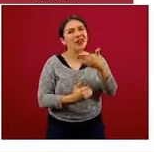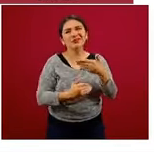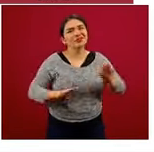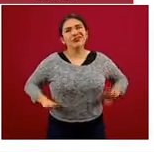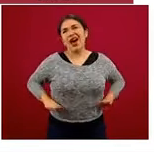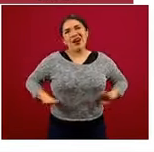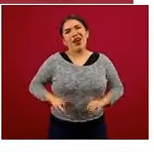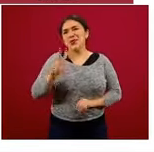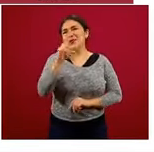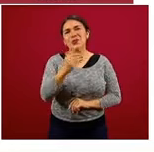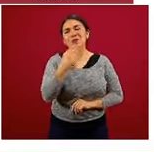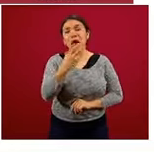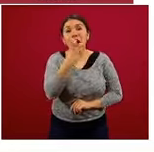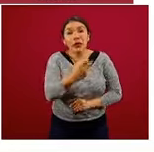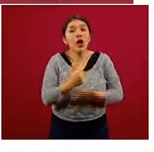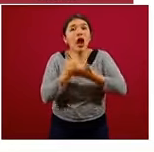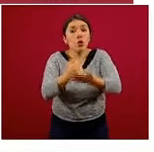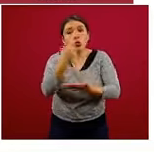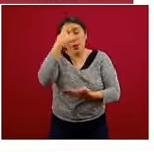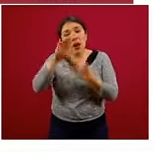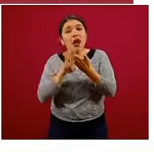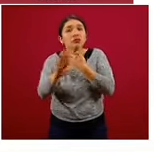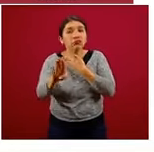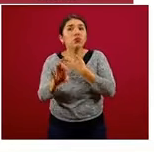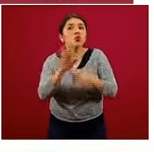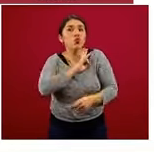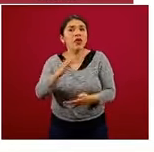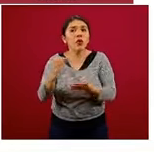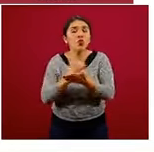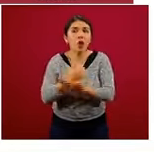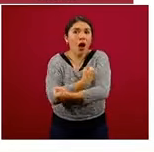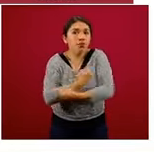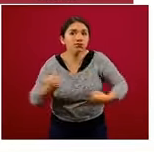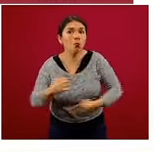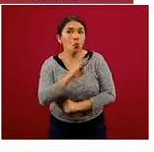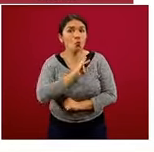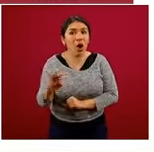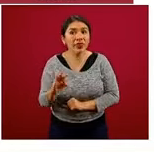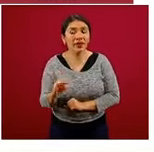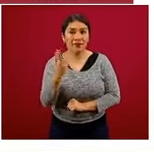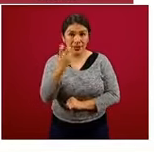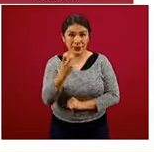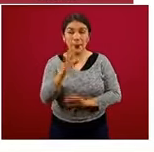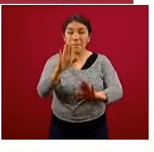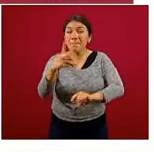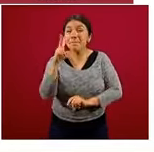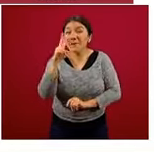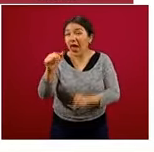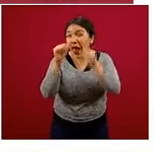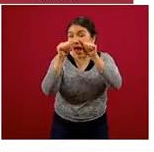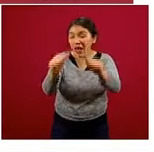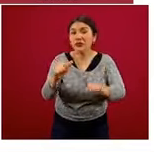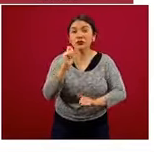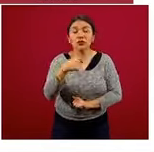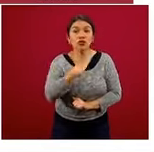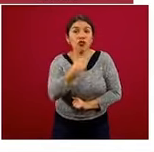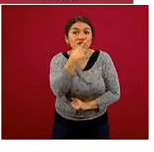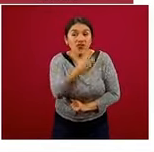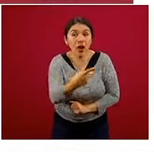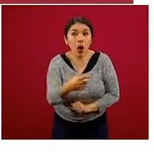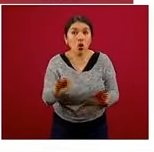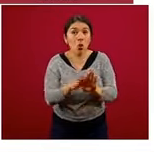como una estrategia efectiva para la prevención y tratamiento de obesidad. Y escuchen muy bien, no estoy diciendo